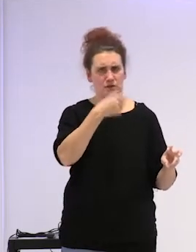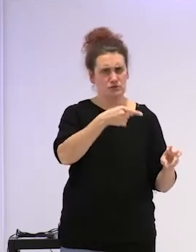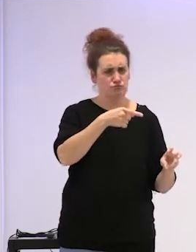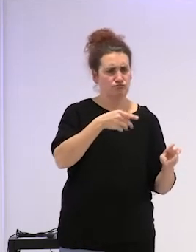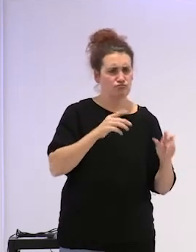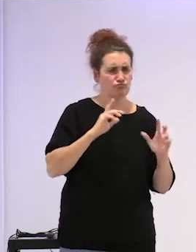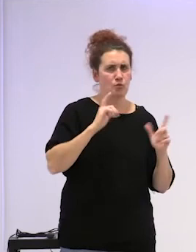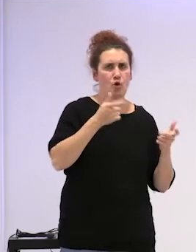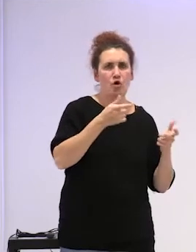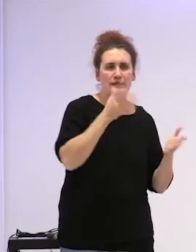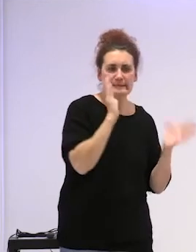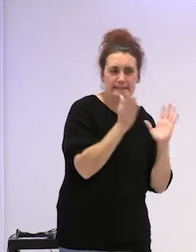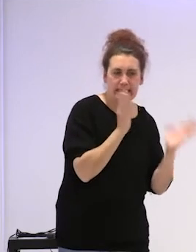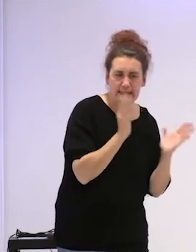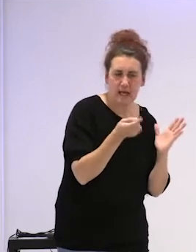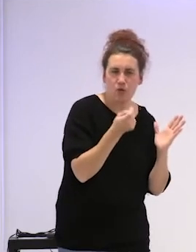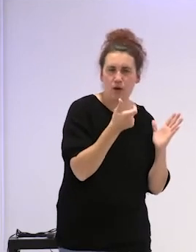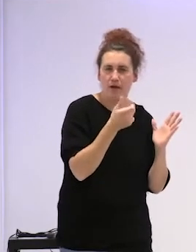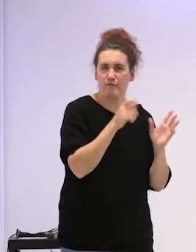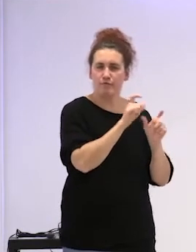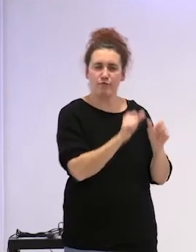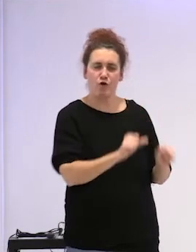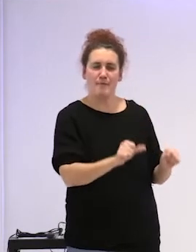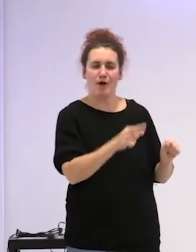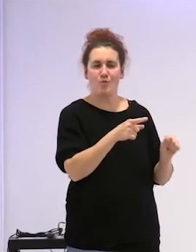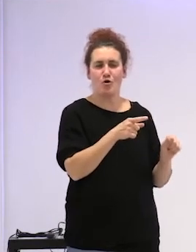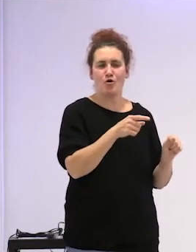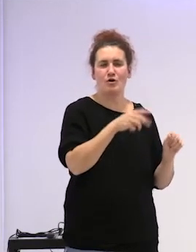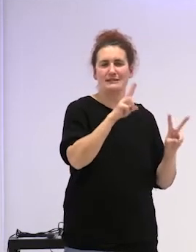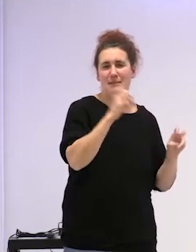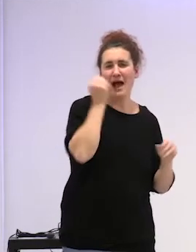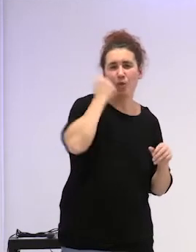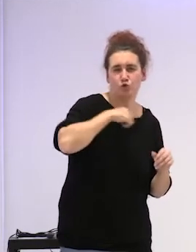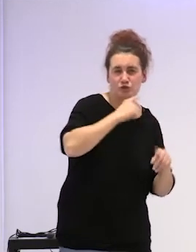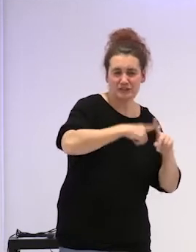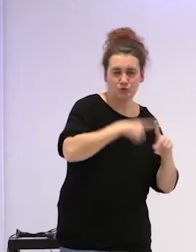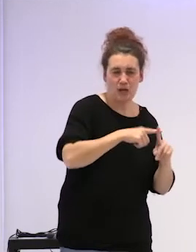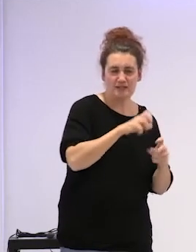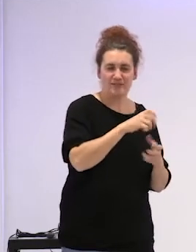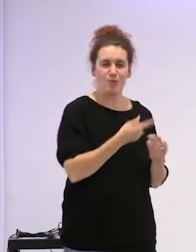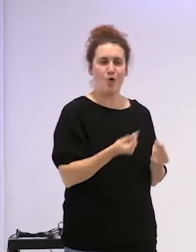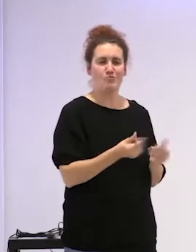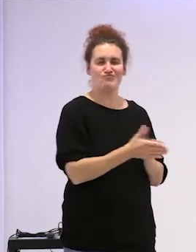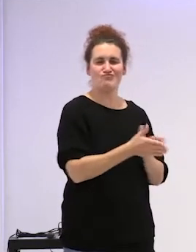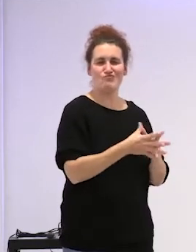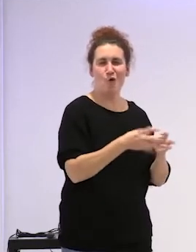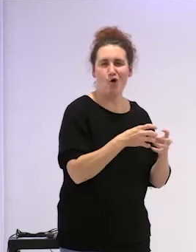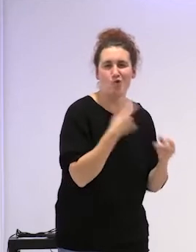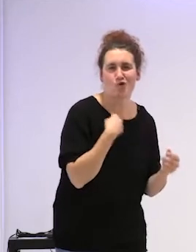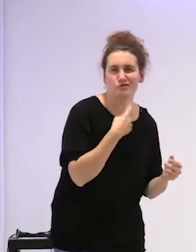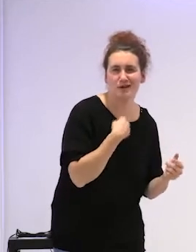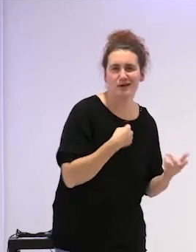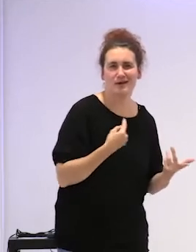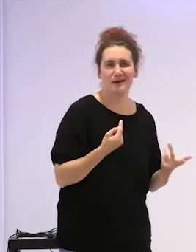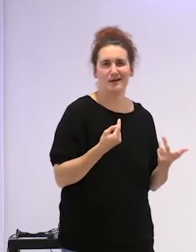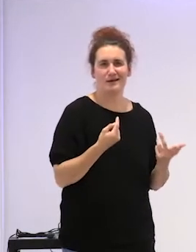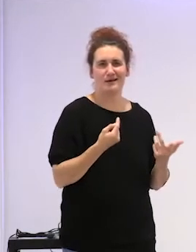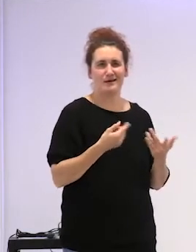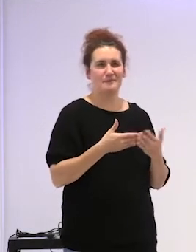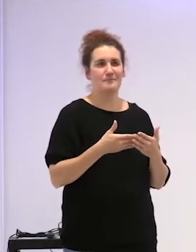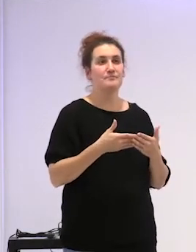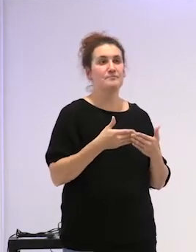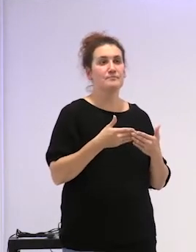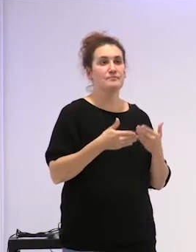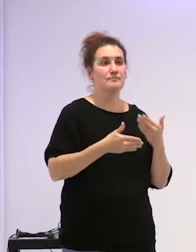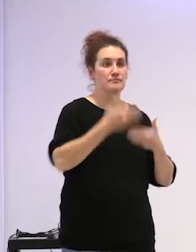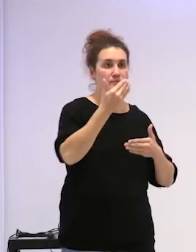tratar de una manera bastante morbosa los abusos sexuales de la infancia y en eso el ABC se lleva la palma porque